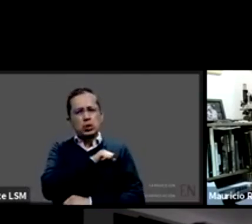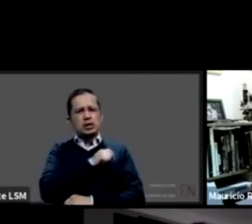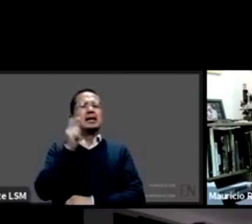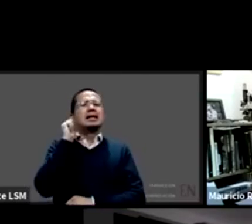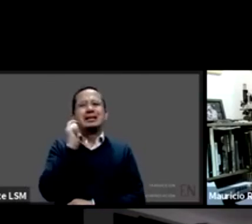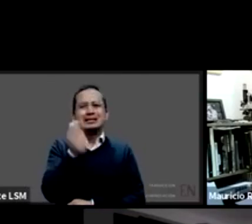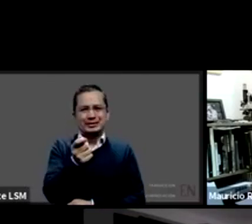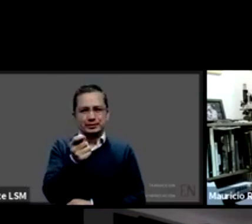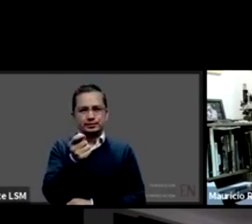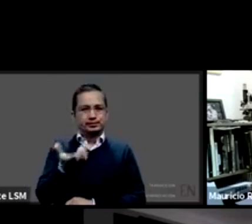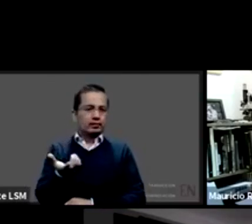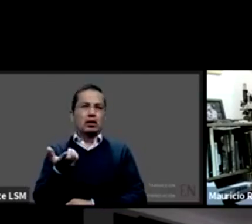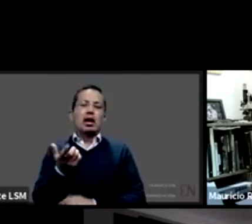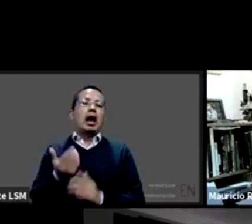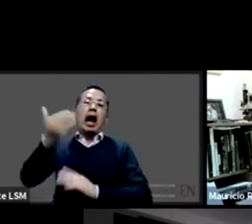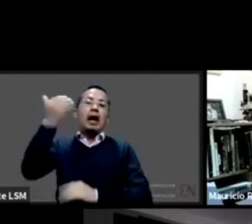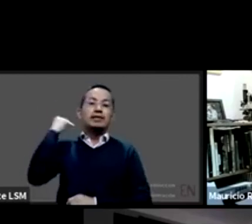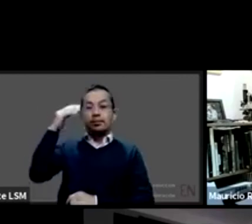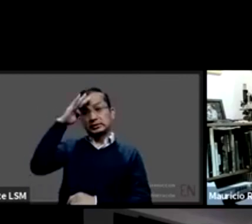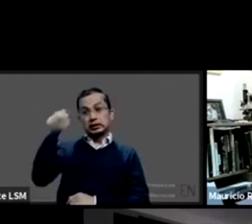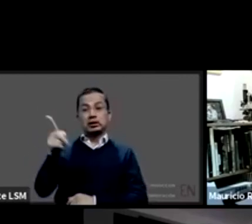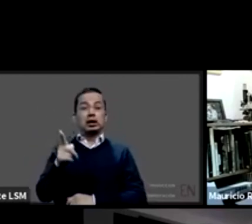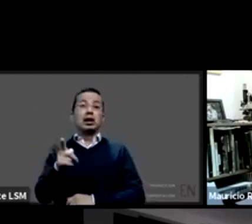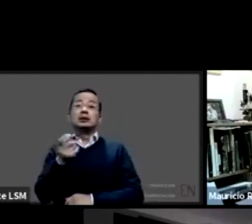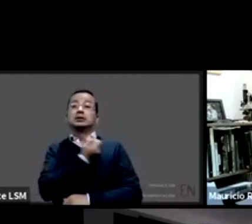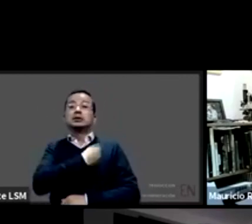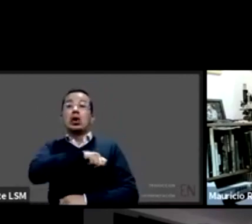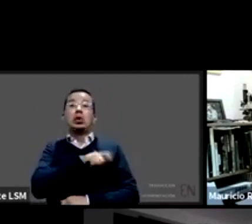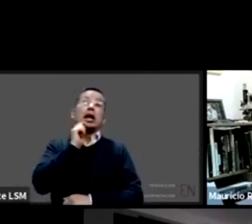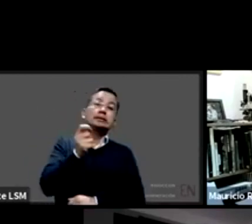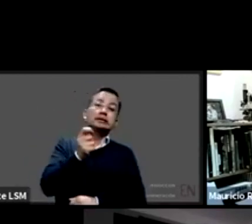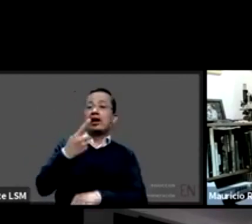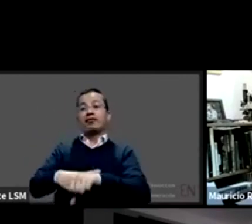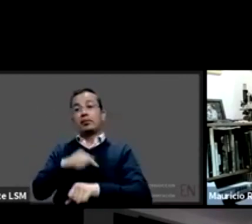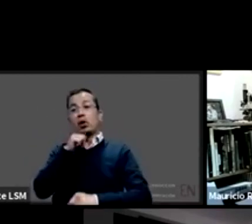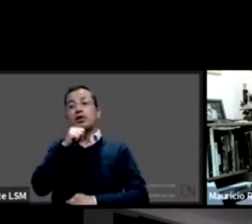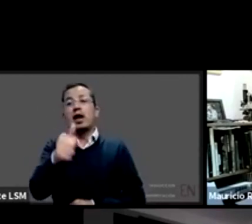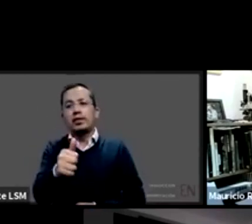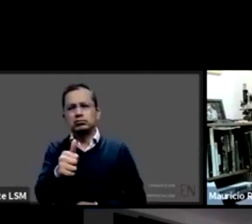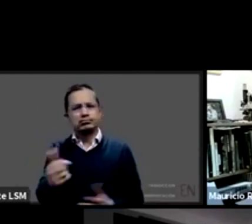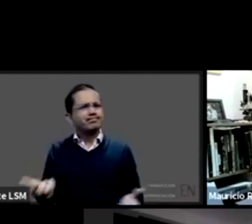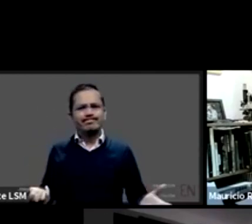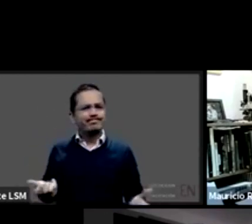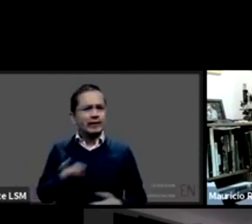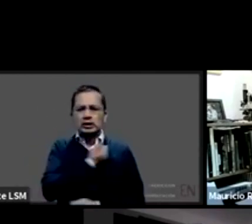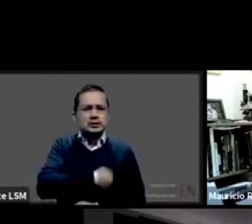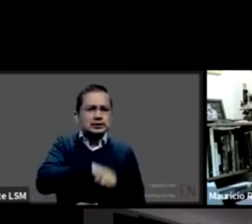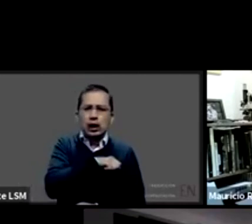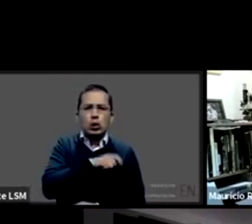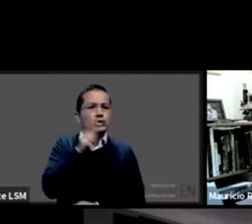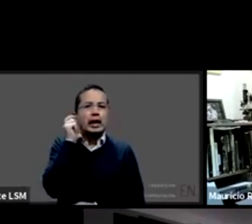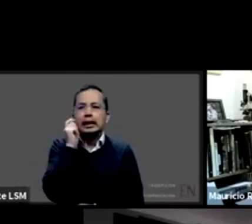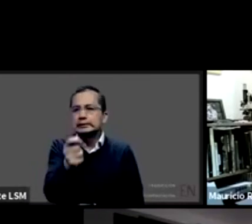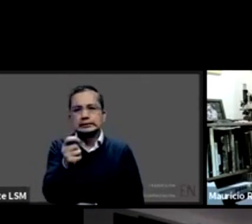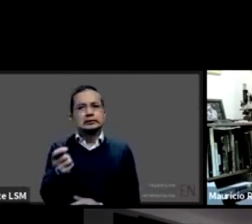la simple ausencia de la enfermedad yo ahora lo veo como el simple equilibrio biopsicosocial sino que la salud